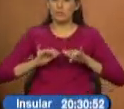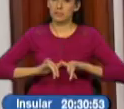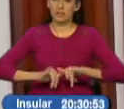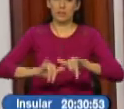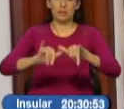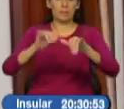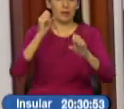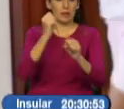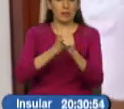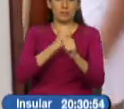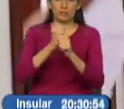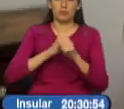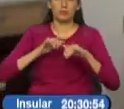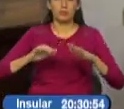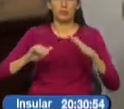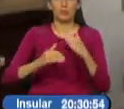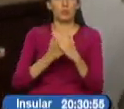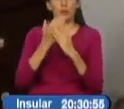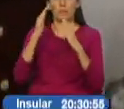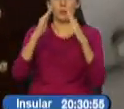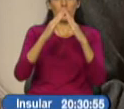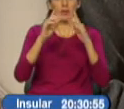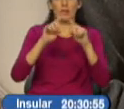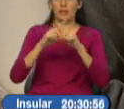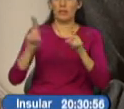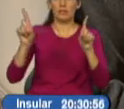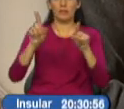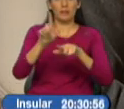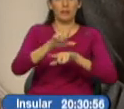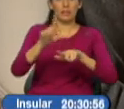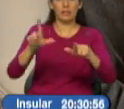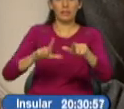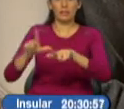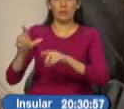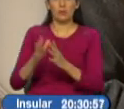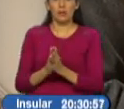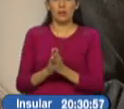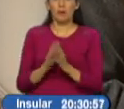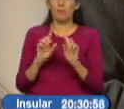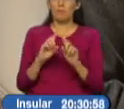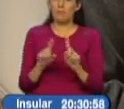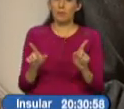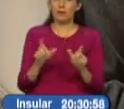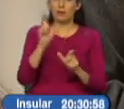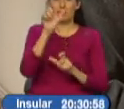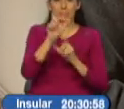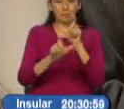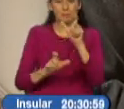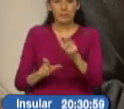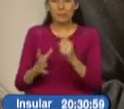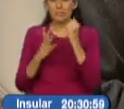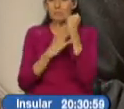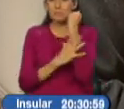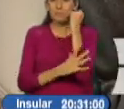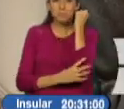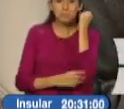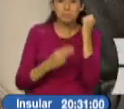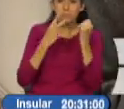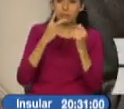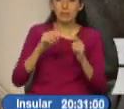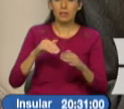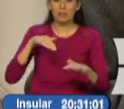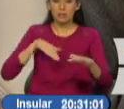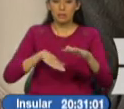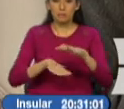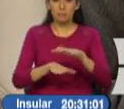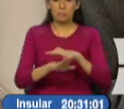ciudadanos afectados un nuevo hogar en distintas localidades. Pero los niveles de vulnerabilidad también vienen suscitados por los tipos de asentamientos que